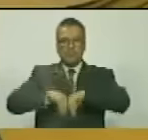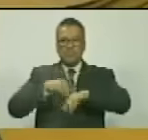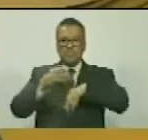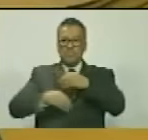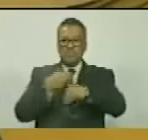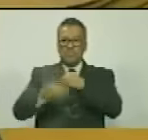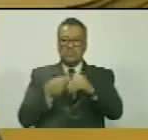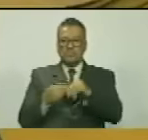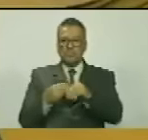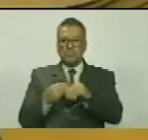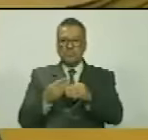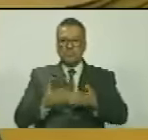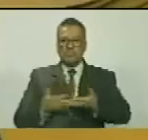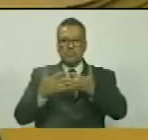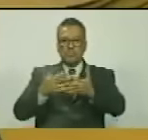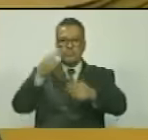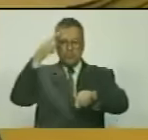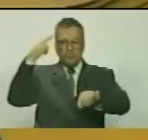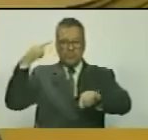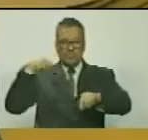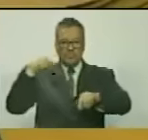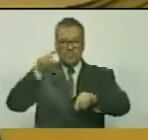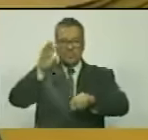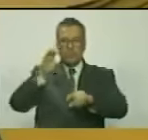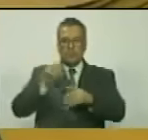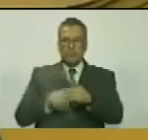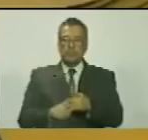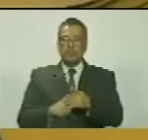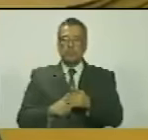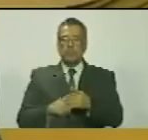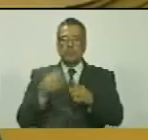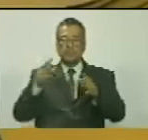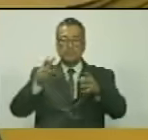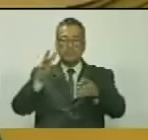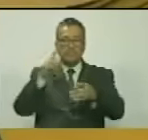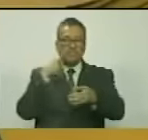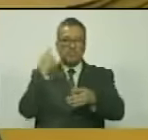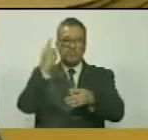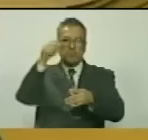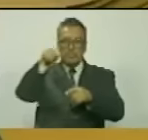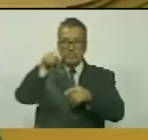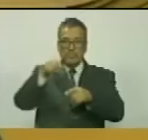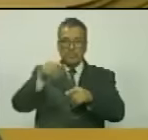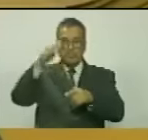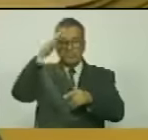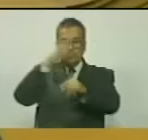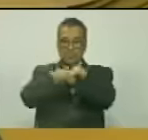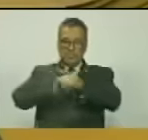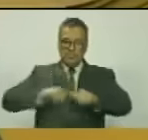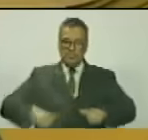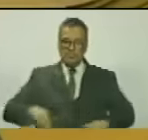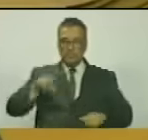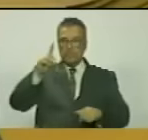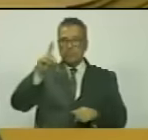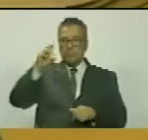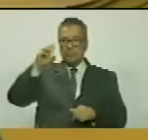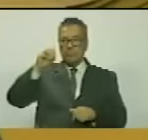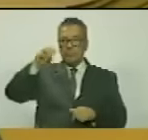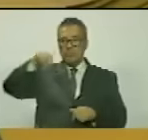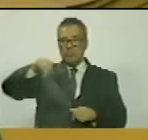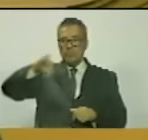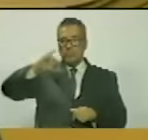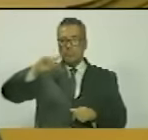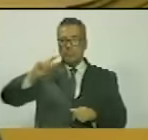mediante el cual se conceden los honores del Panteón Nacional al héroe de la patria general de brigada Domingo Antonio